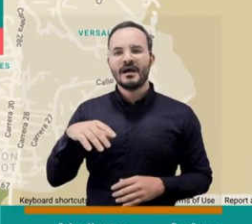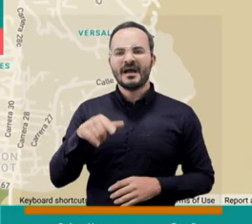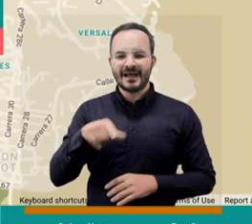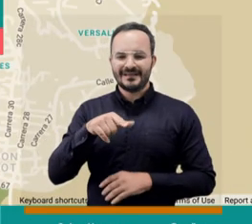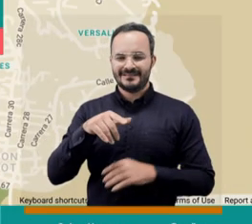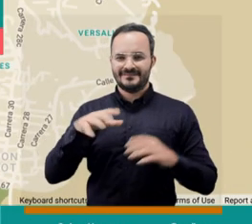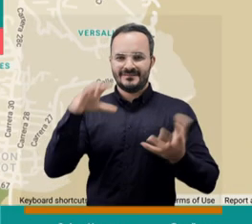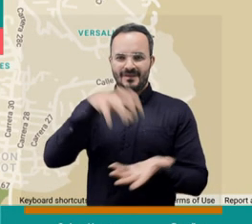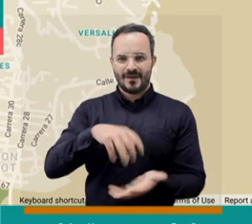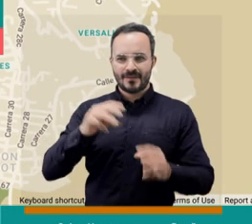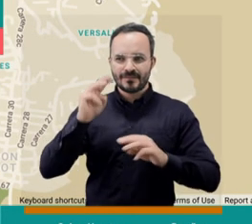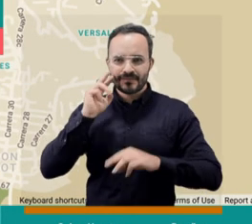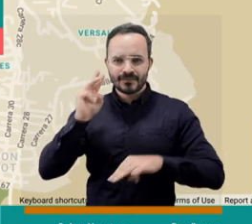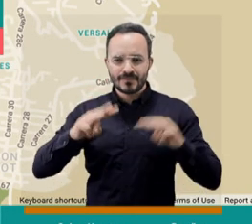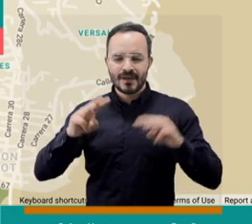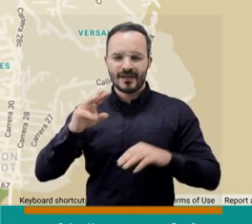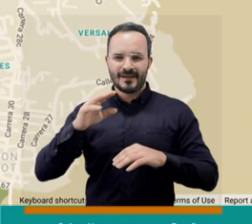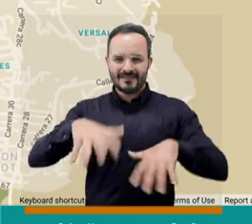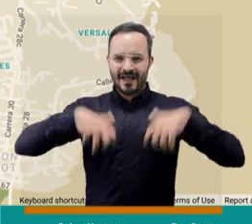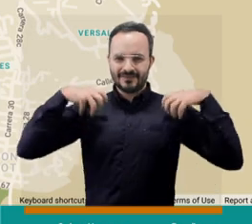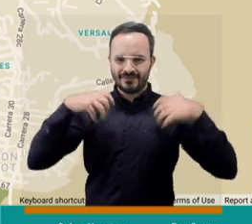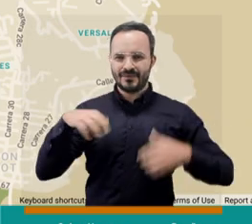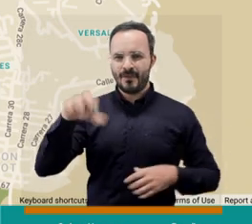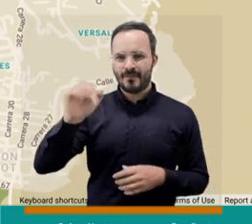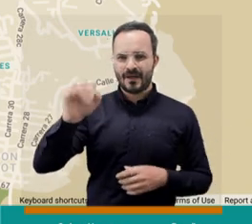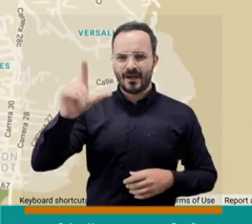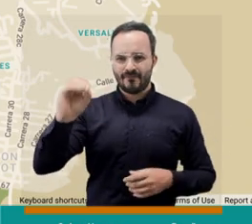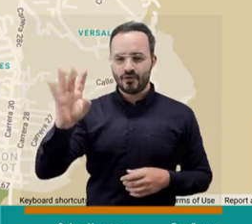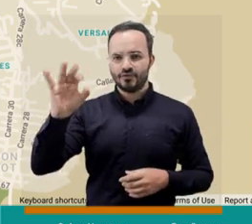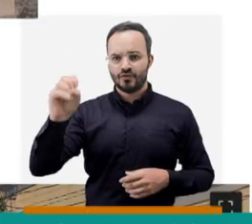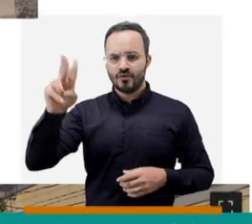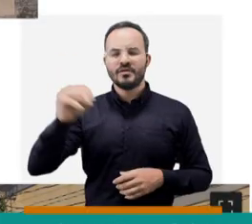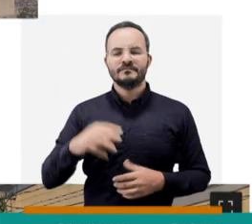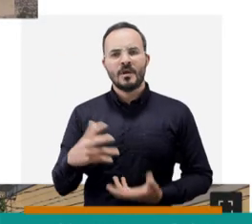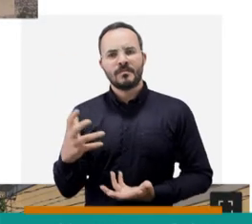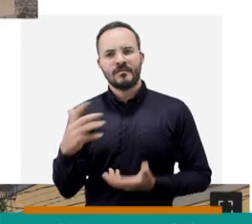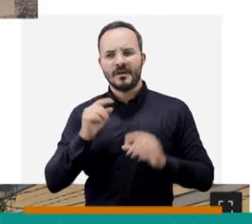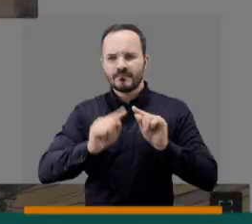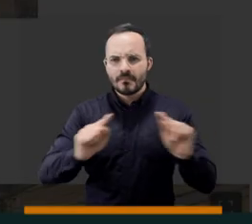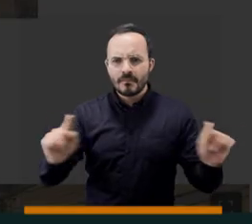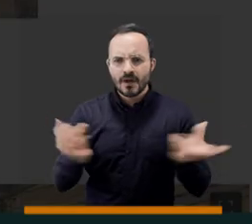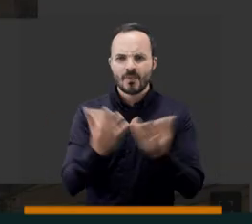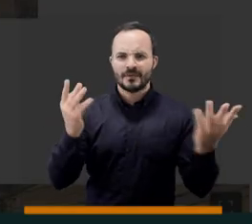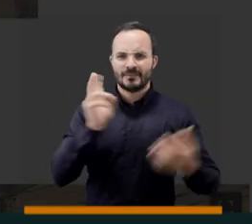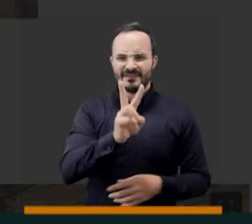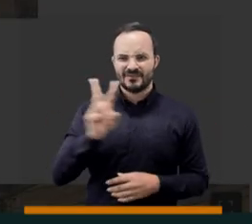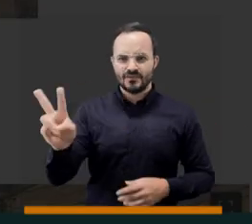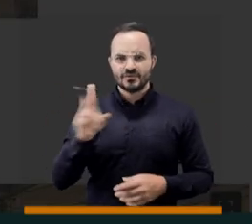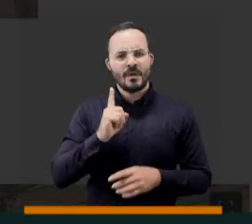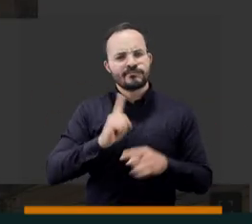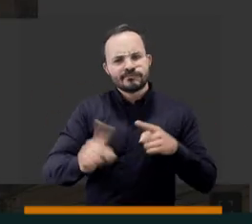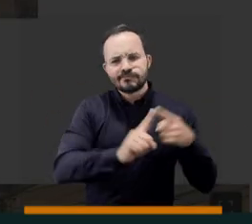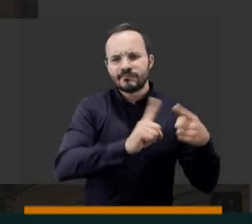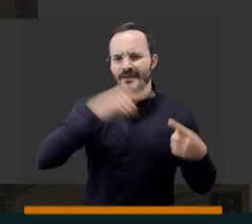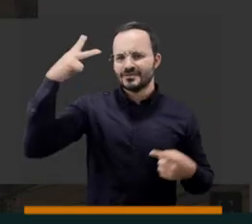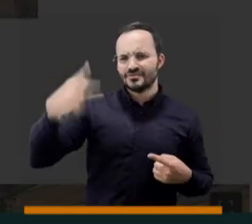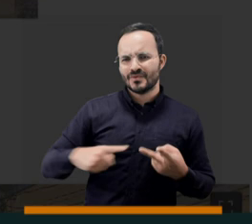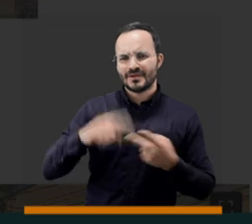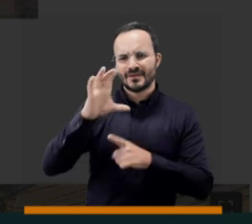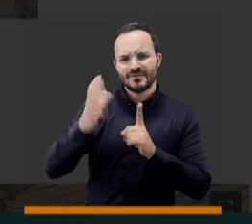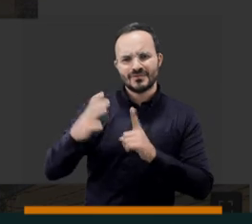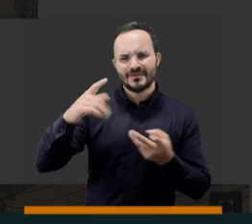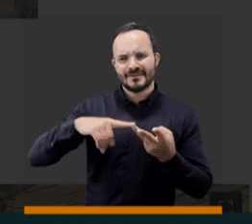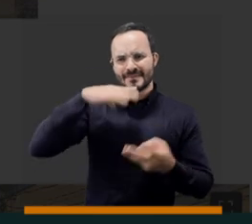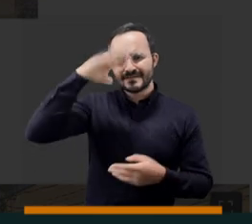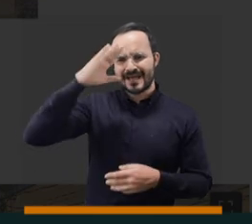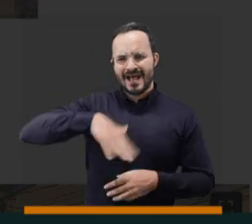Oriental, 32 bustos de personajes importantes de la historia y de la cultura